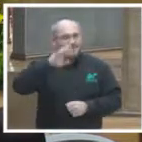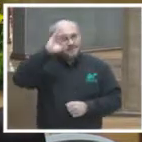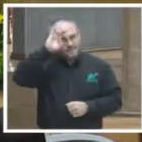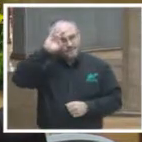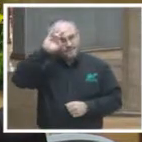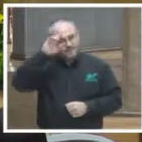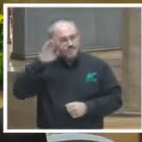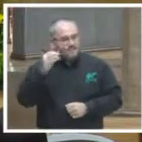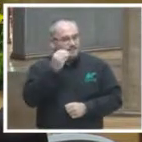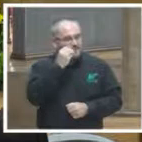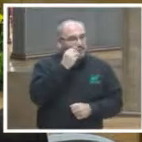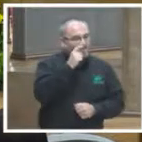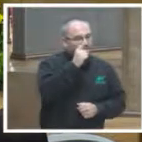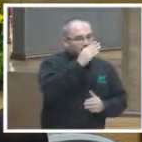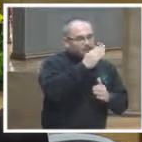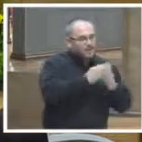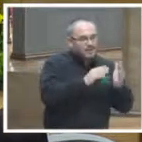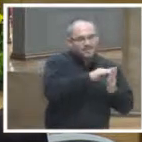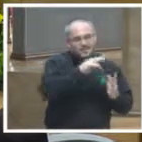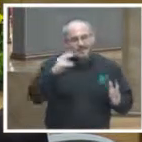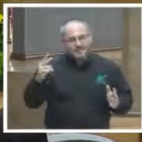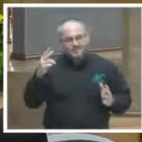come entre una y media y dos de la tarde